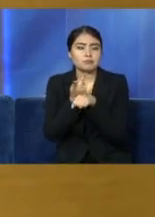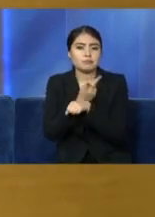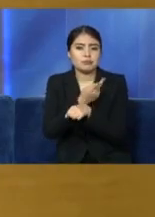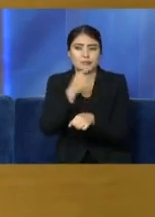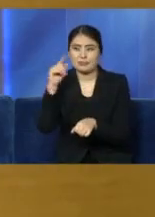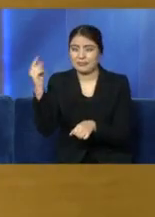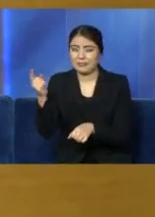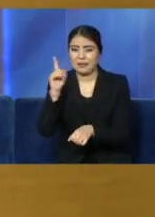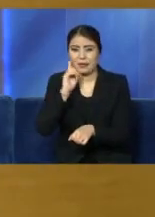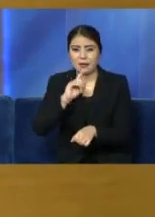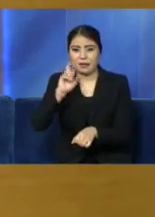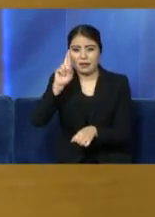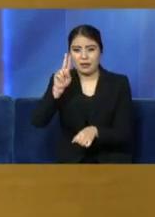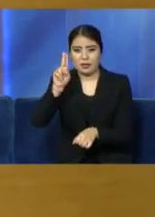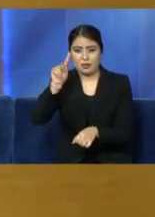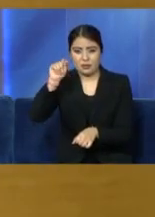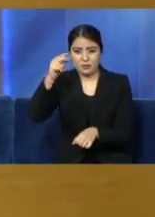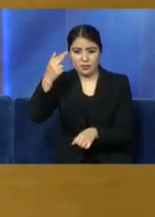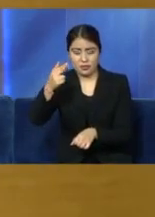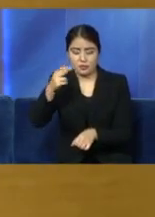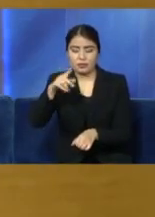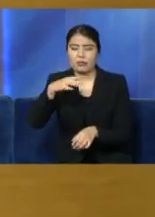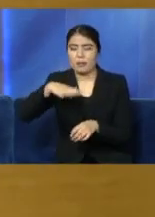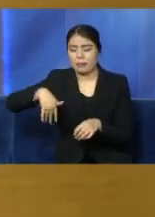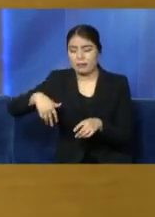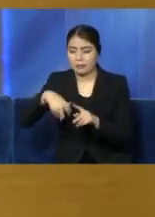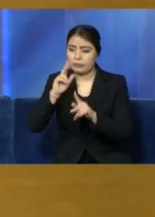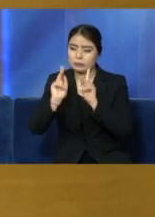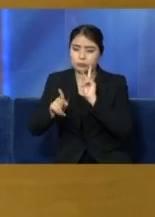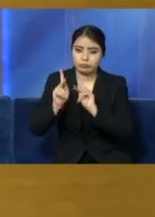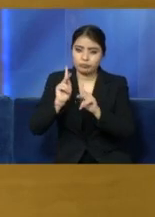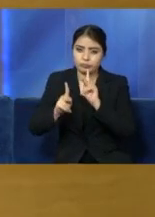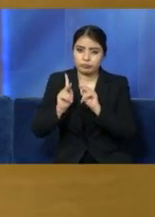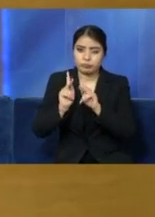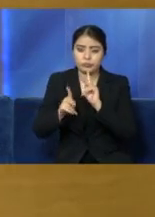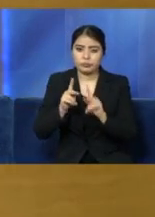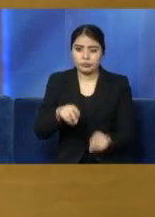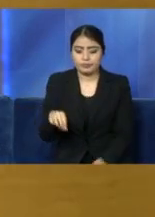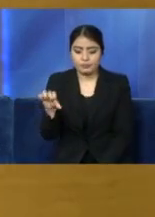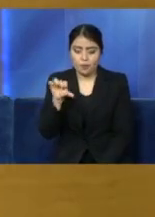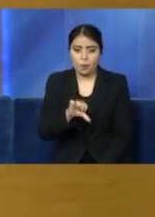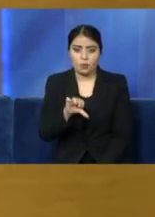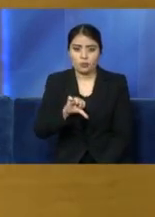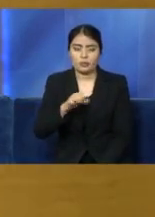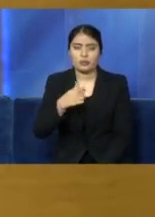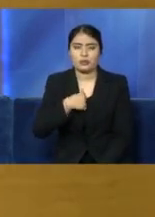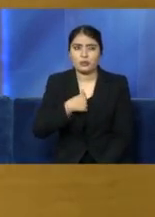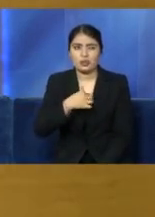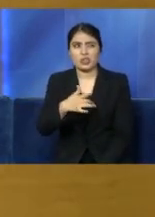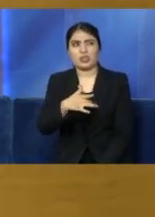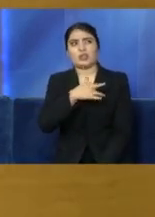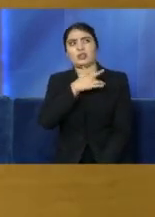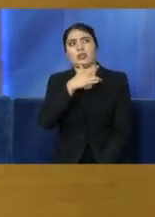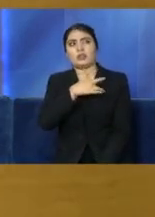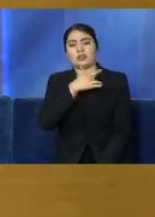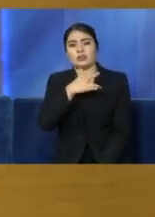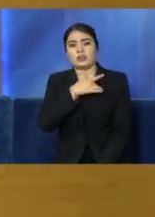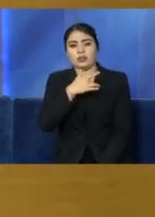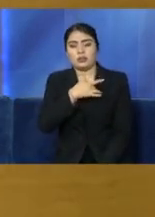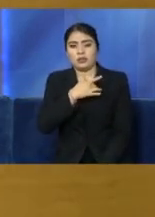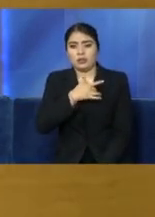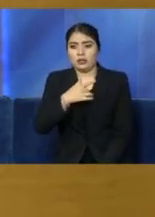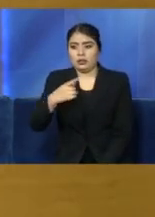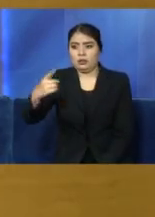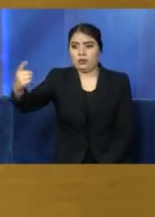Hernández y platicábamos fuera del aire, es que si hoy día yo tengo síntomas, llegan las